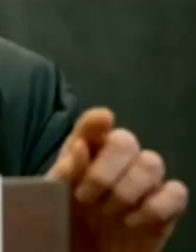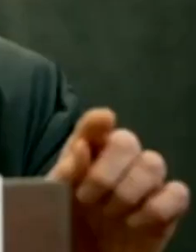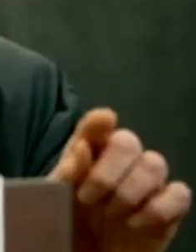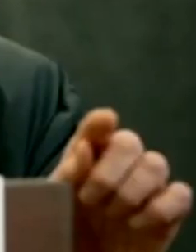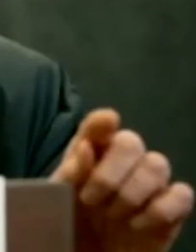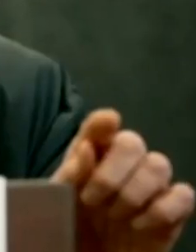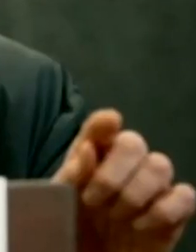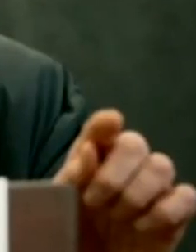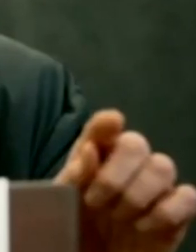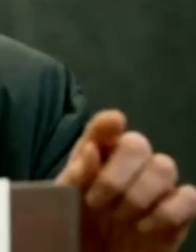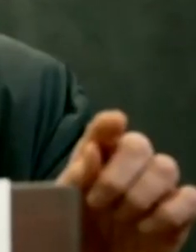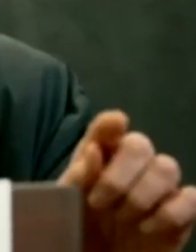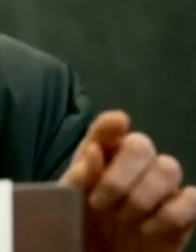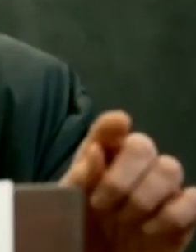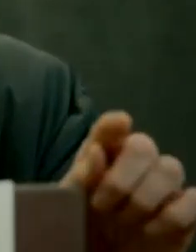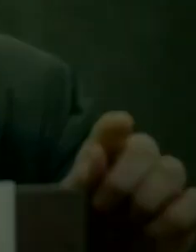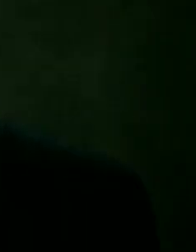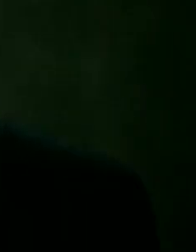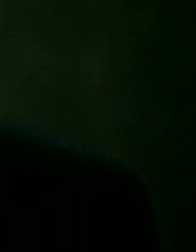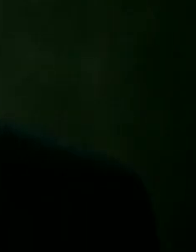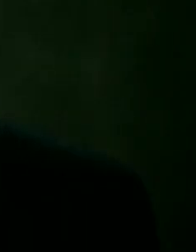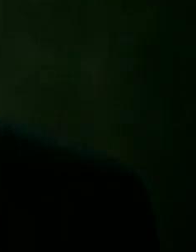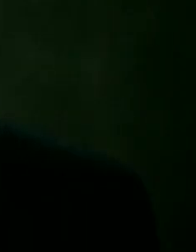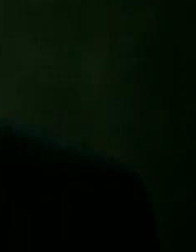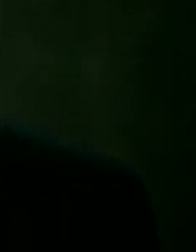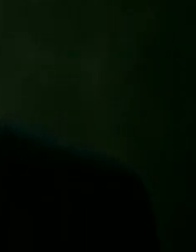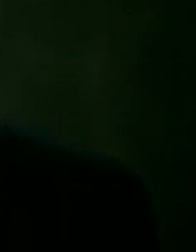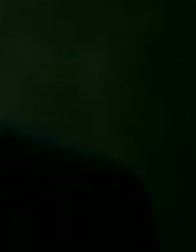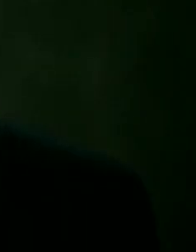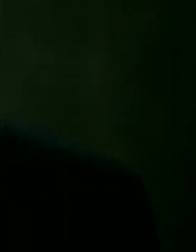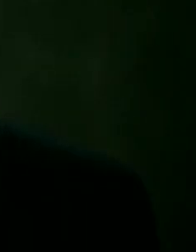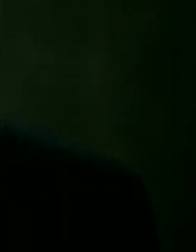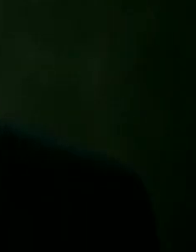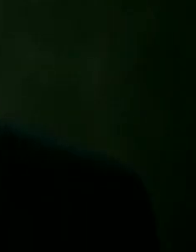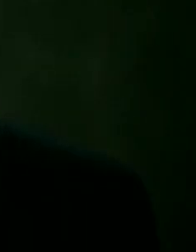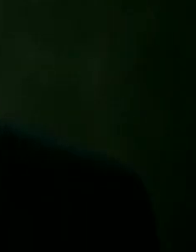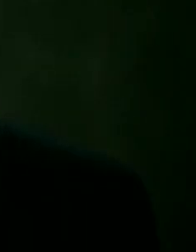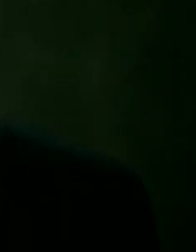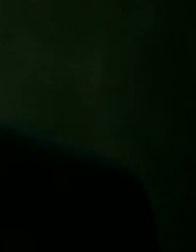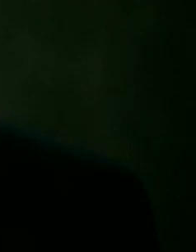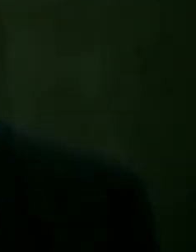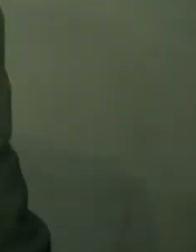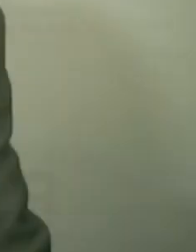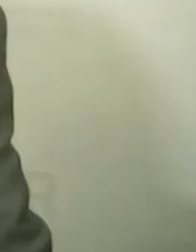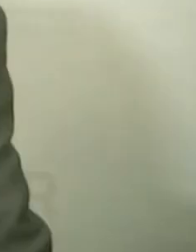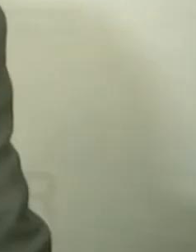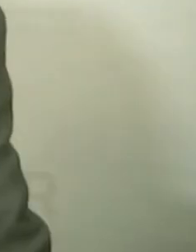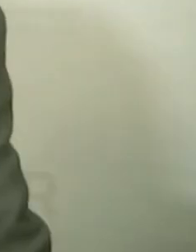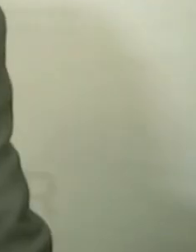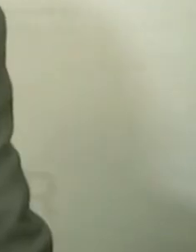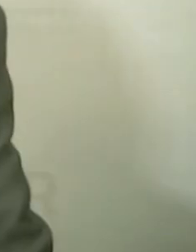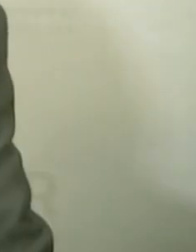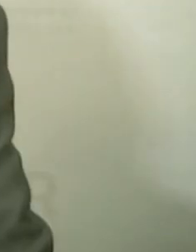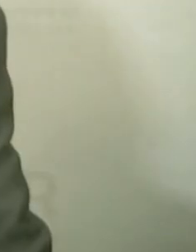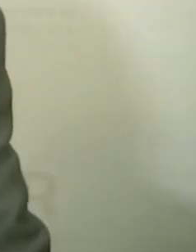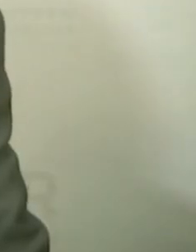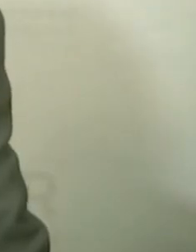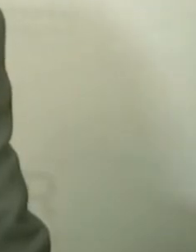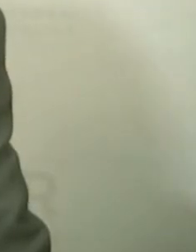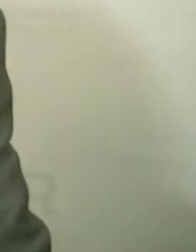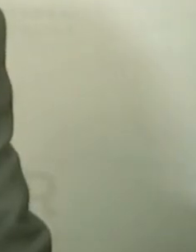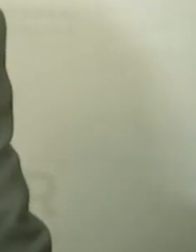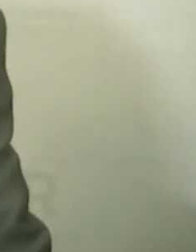en el fallecimiento de su hermano, Federico Gertz. Bueno, pues el presidente López Obrador habló al respecto, porque es quien fue